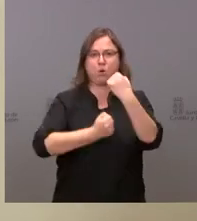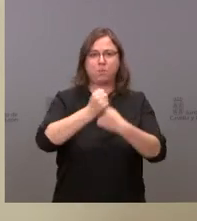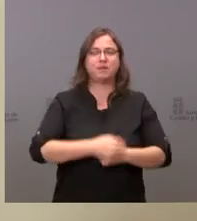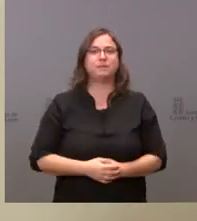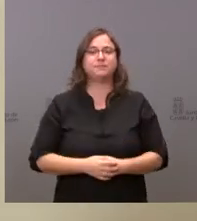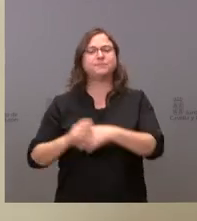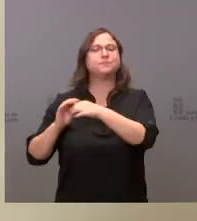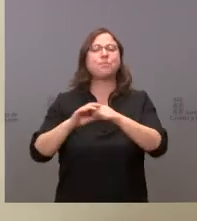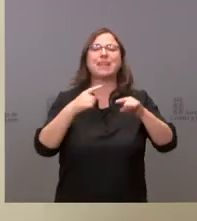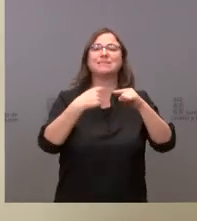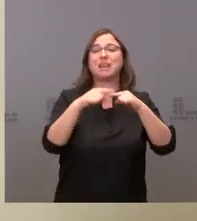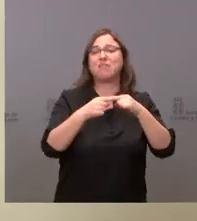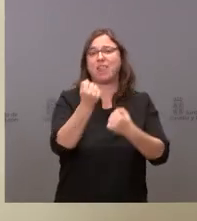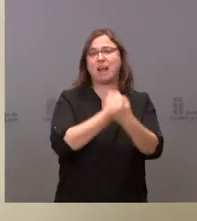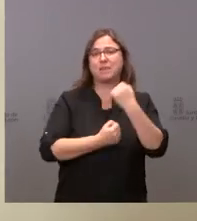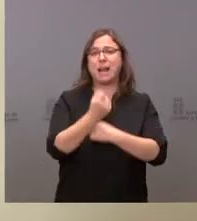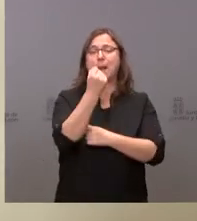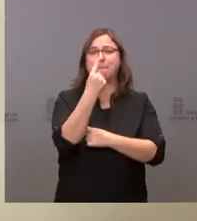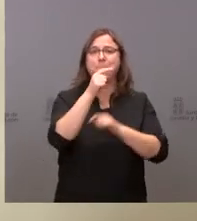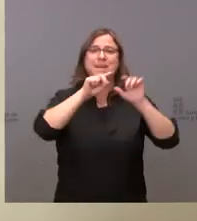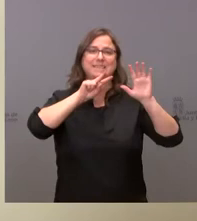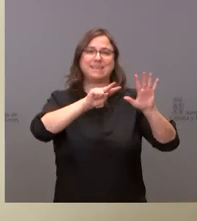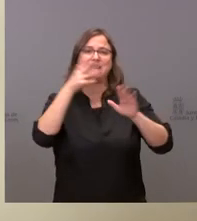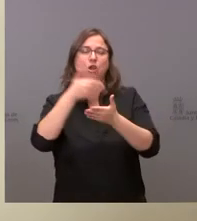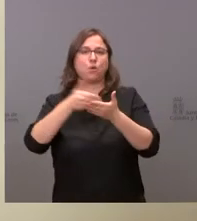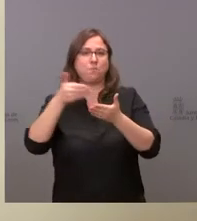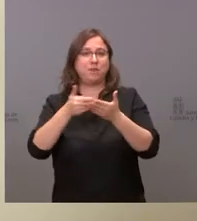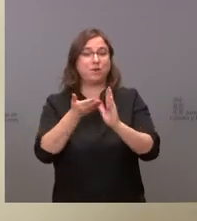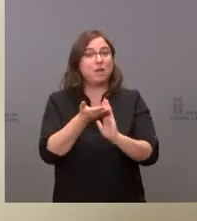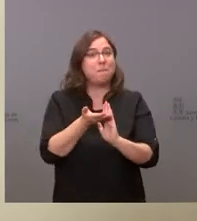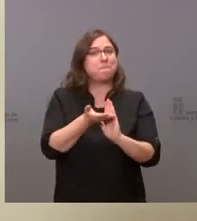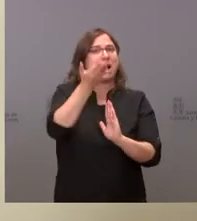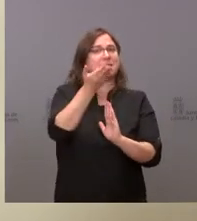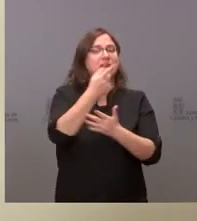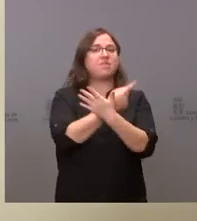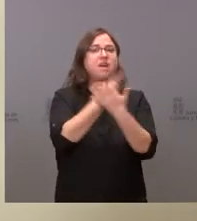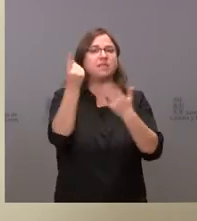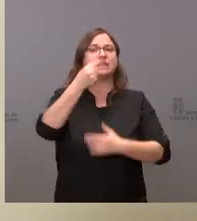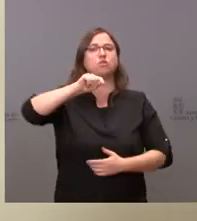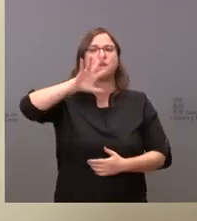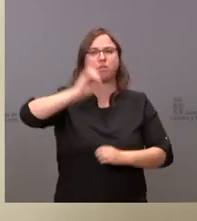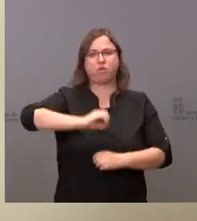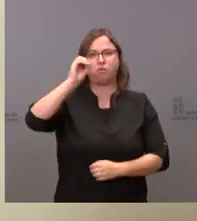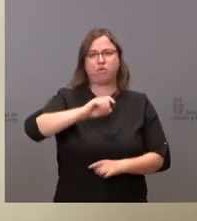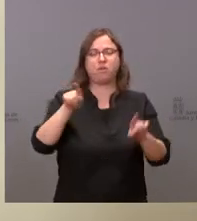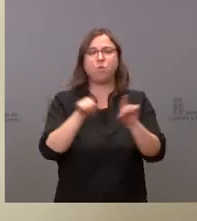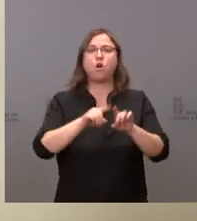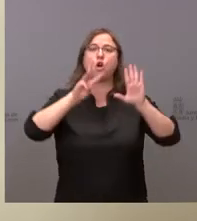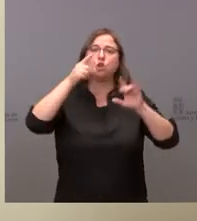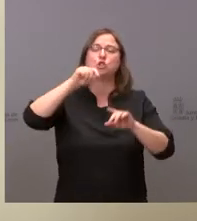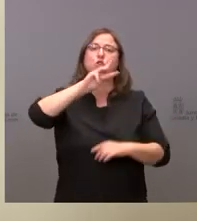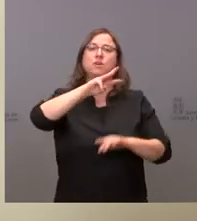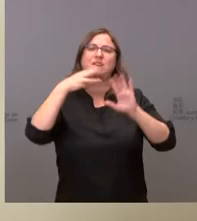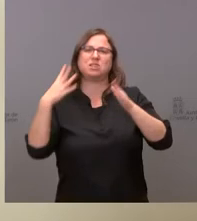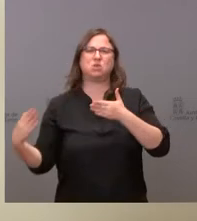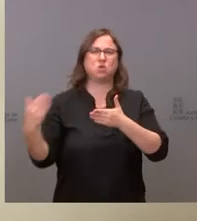transferencias de capital, son 1.075 millones, crecen el 16,5%, son el 8,38% de todos los